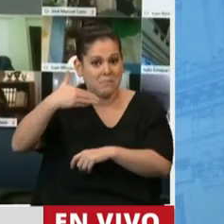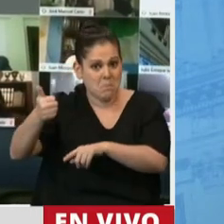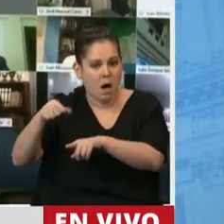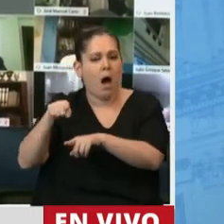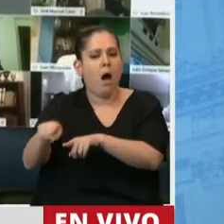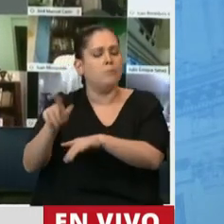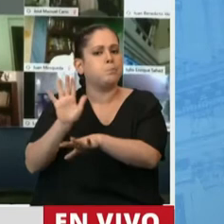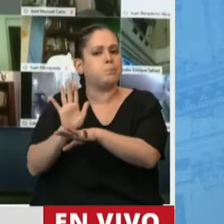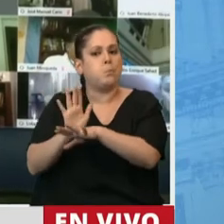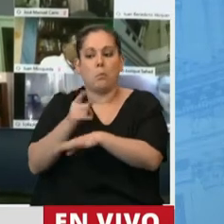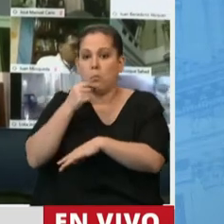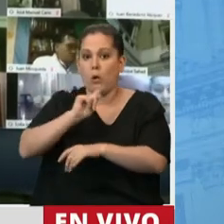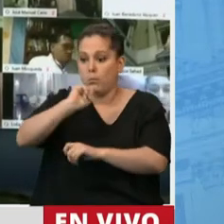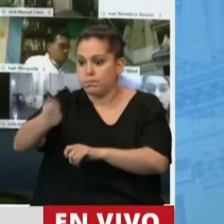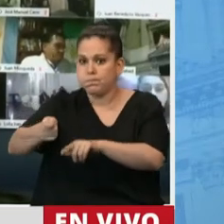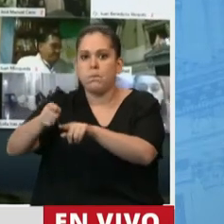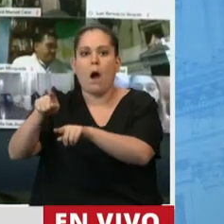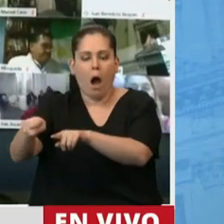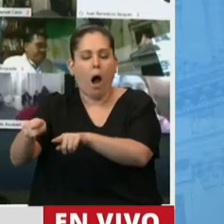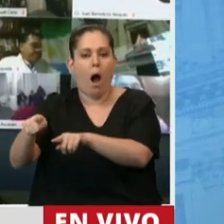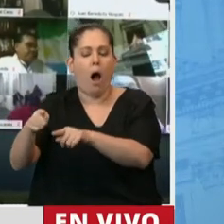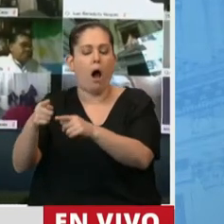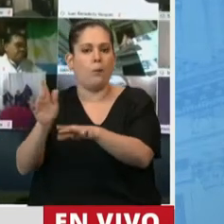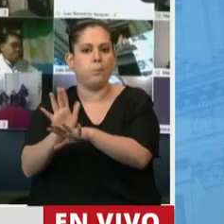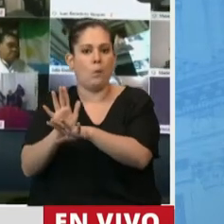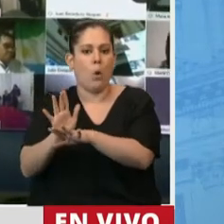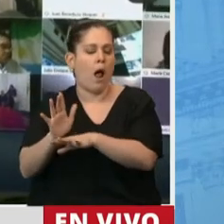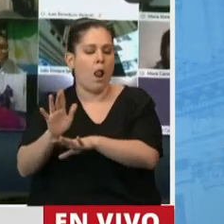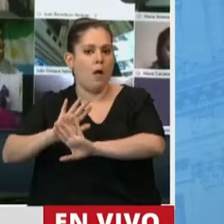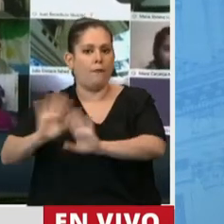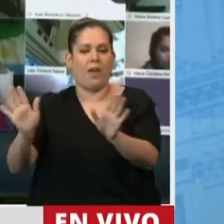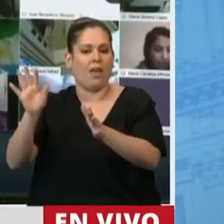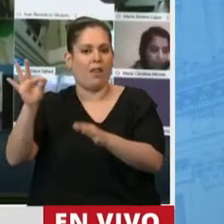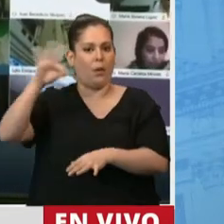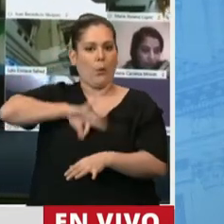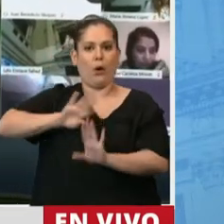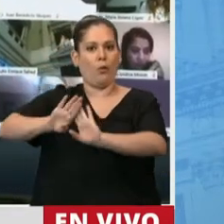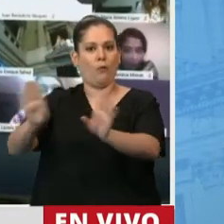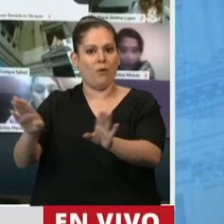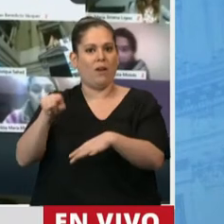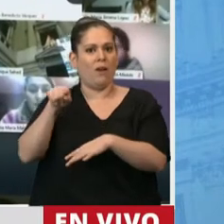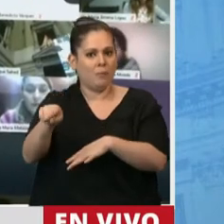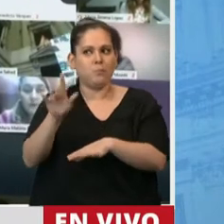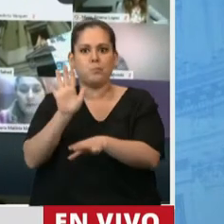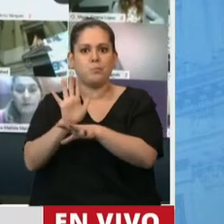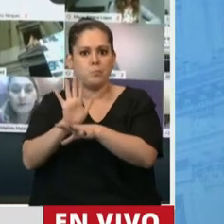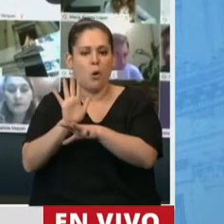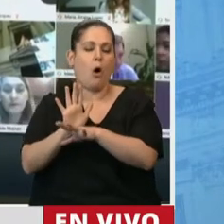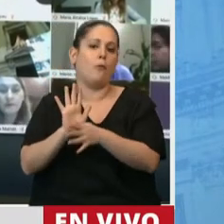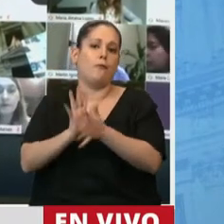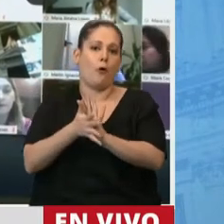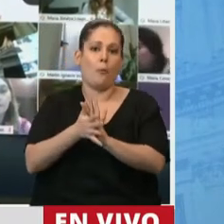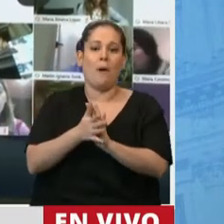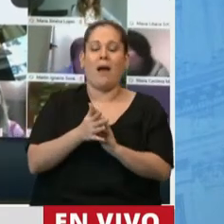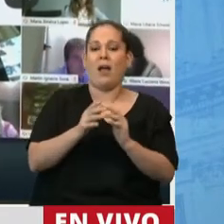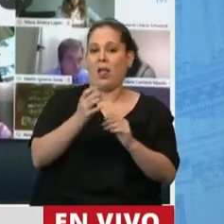recuperada que done plasma se pueden obtener entre tres y cuatro dosis, lo que implica que se puedan curar entre tres y